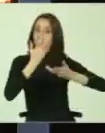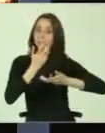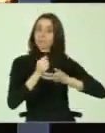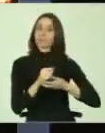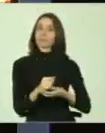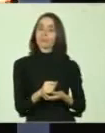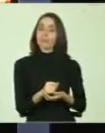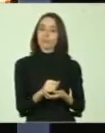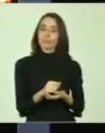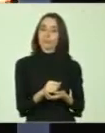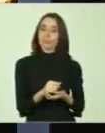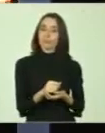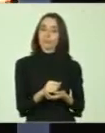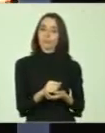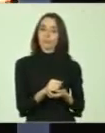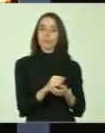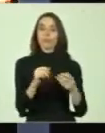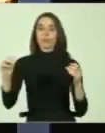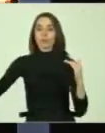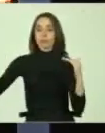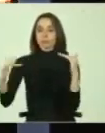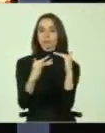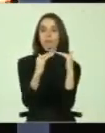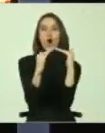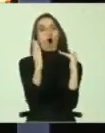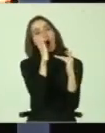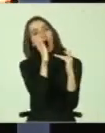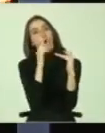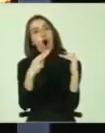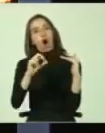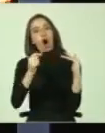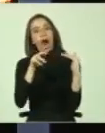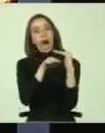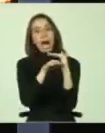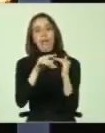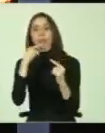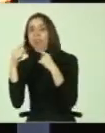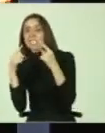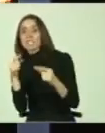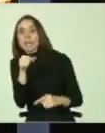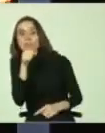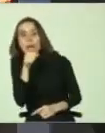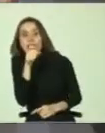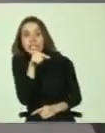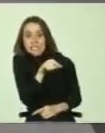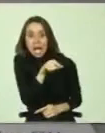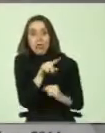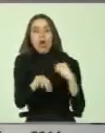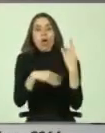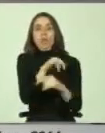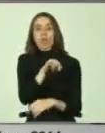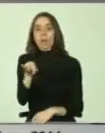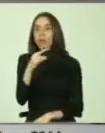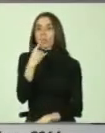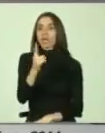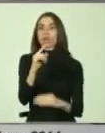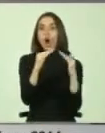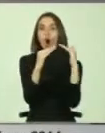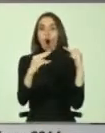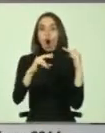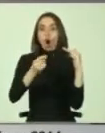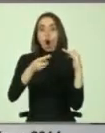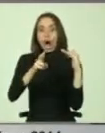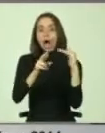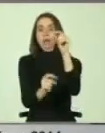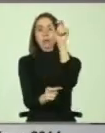a un hogar que en un principio se dijo que era un hogar de ancianos y después se decía que era un hogar con personas